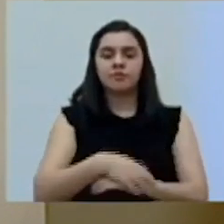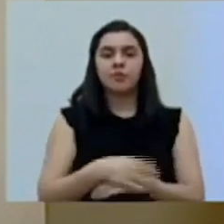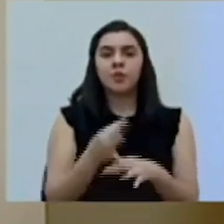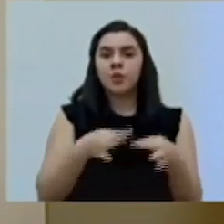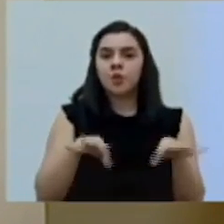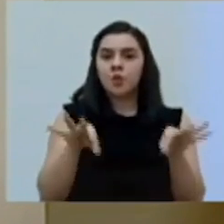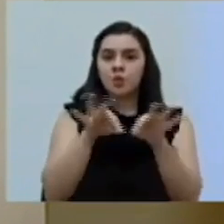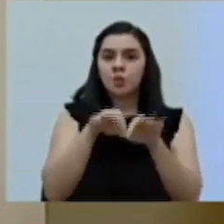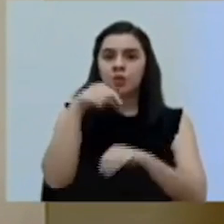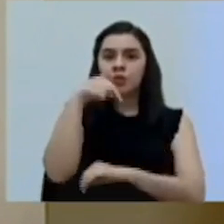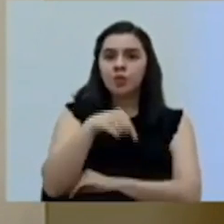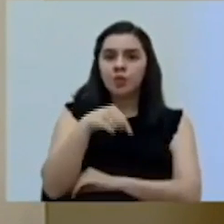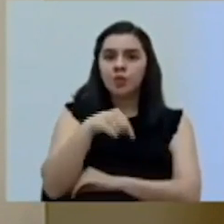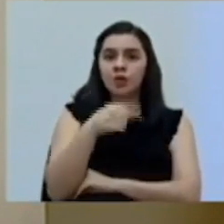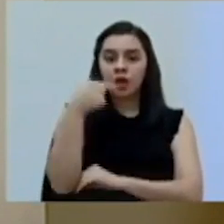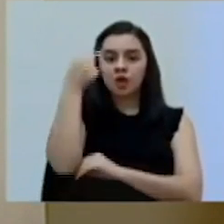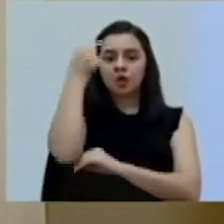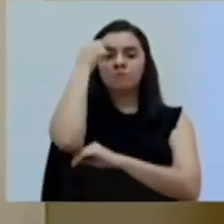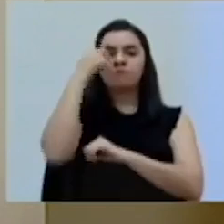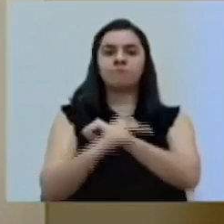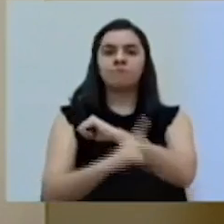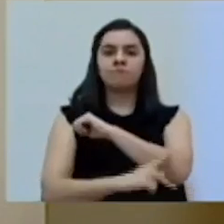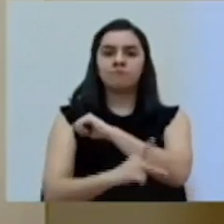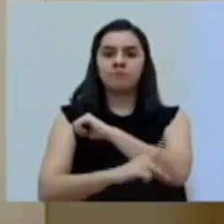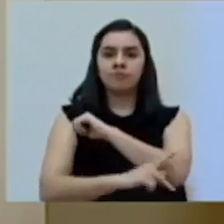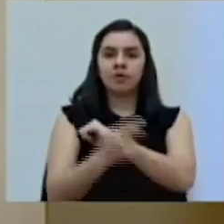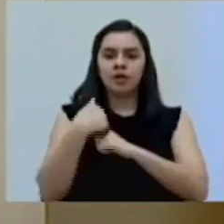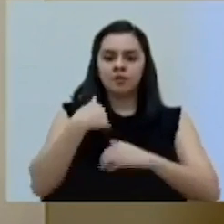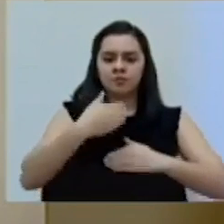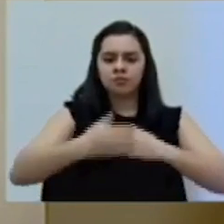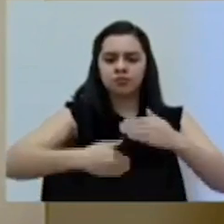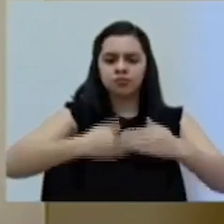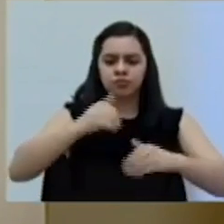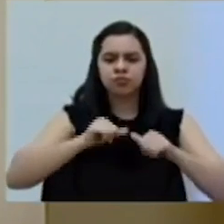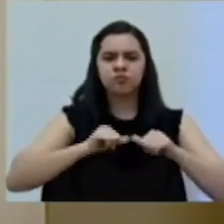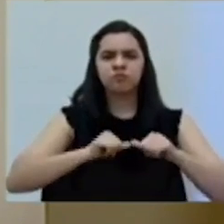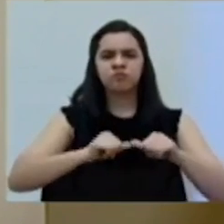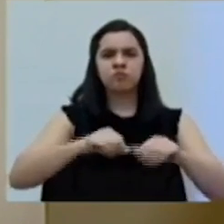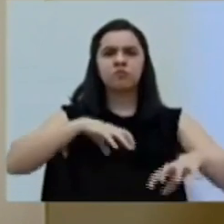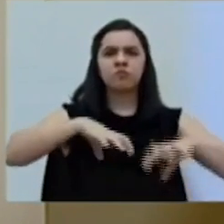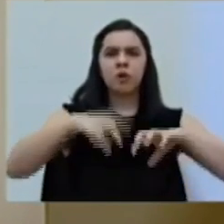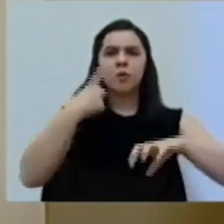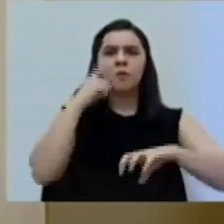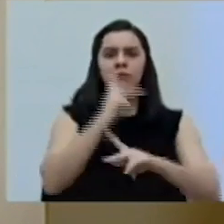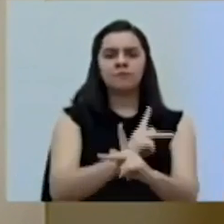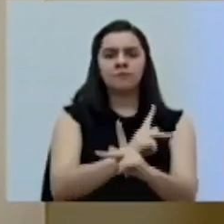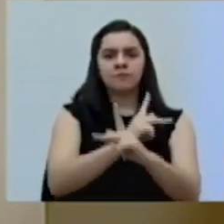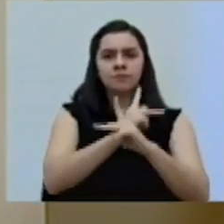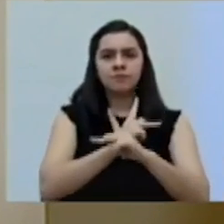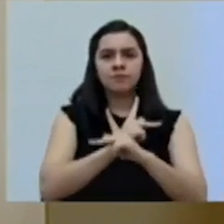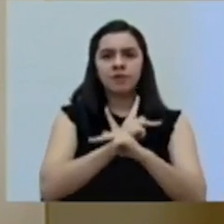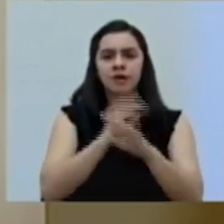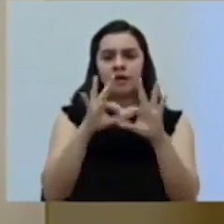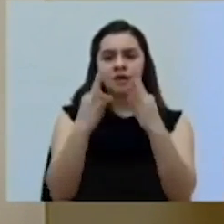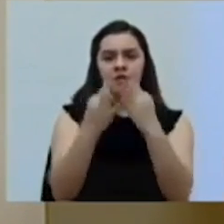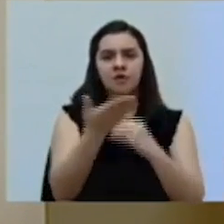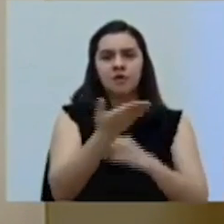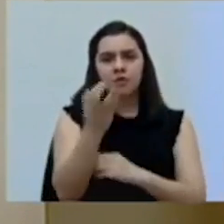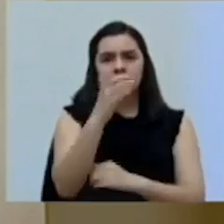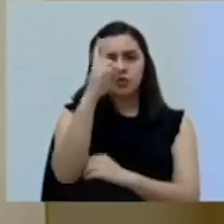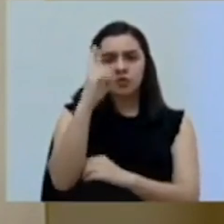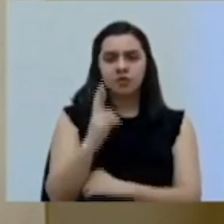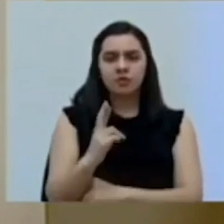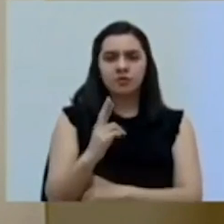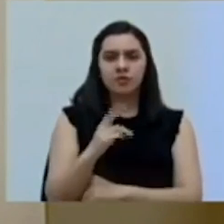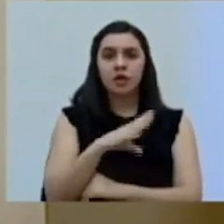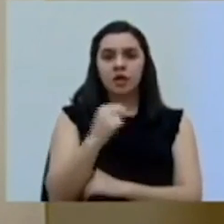importante hoy es que el Gobierno de la República ha llevado adelante las acciones para proteger a las familias costarricenses y